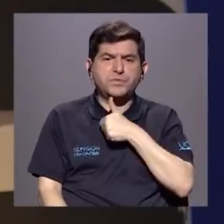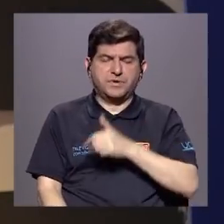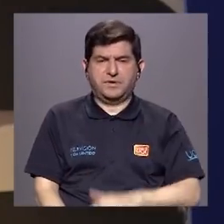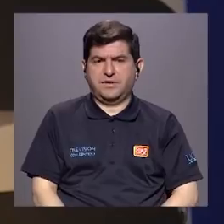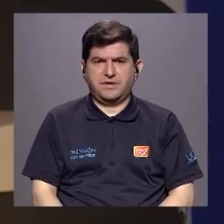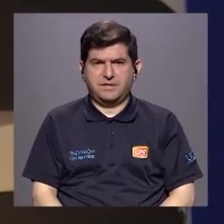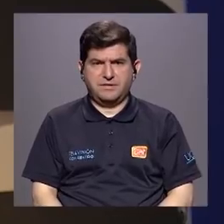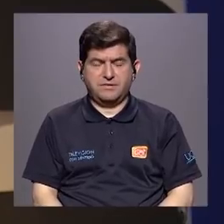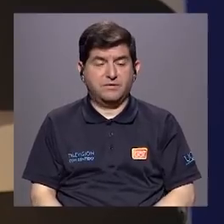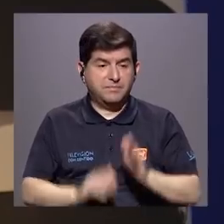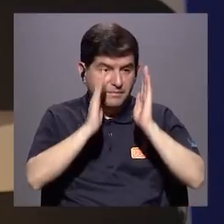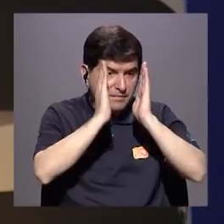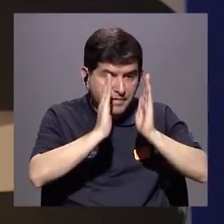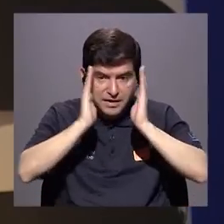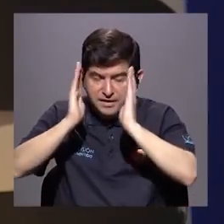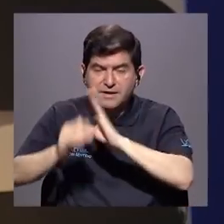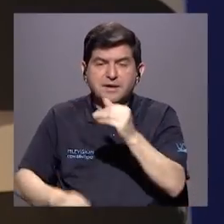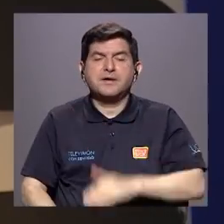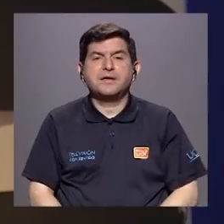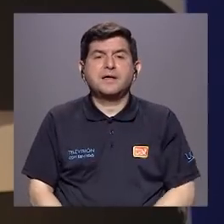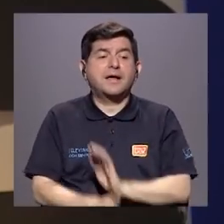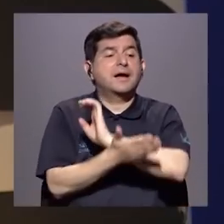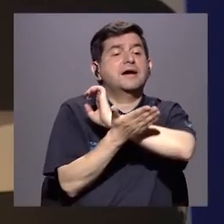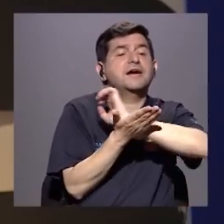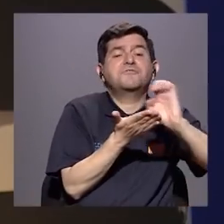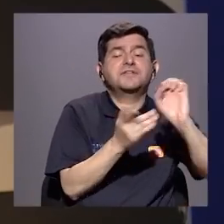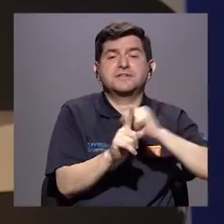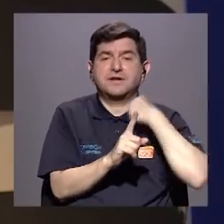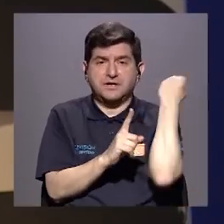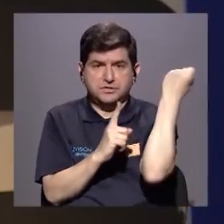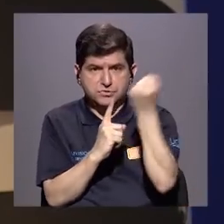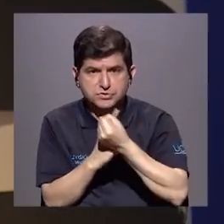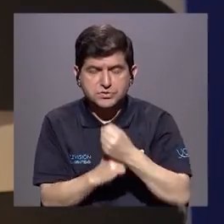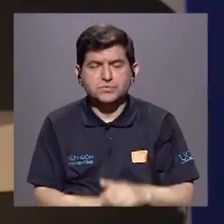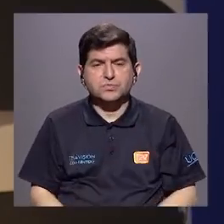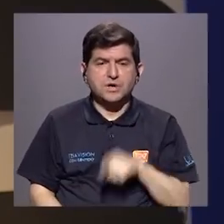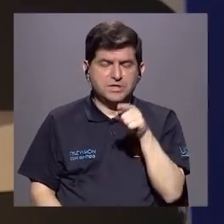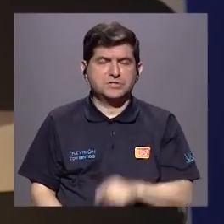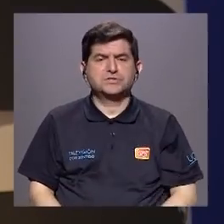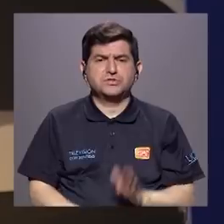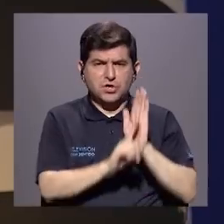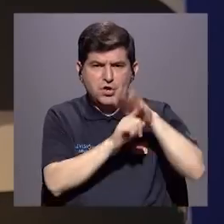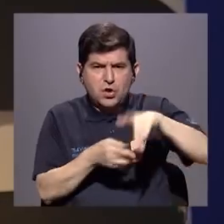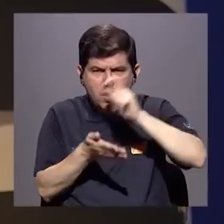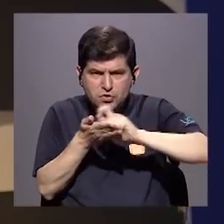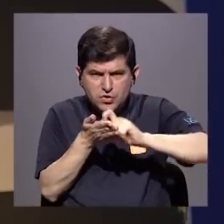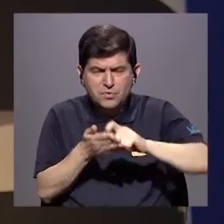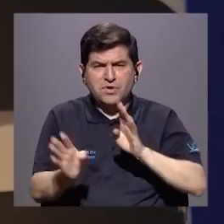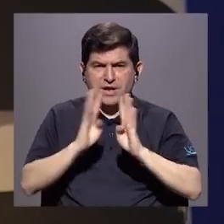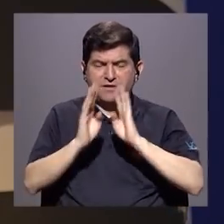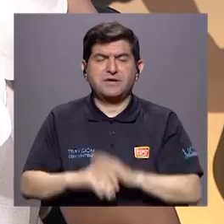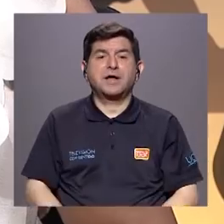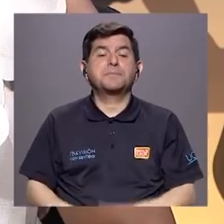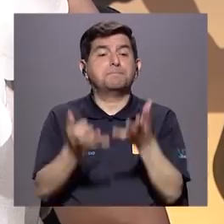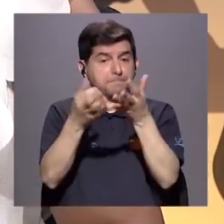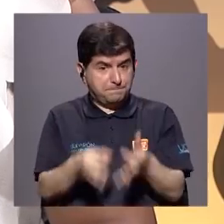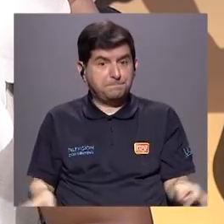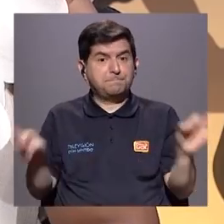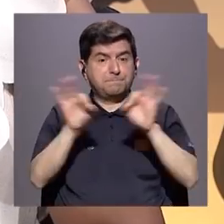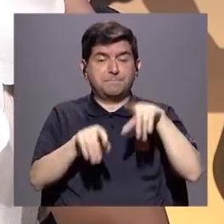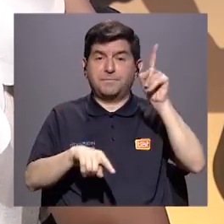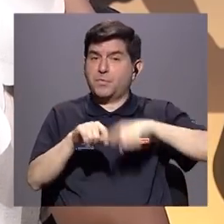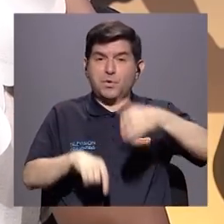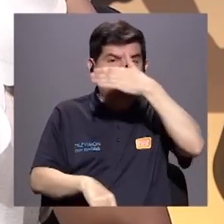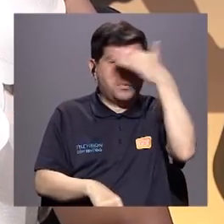privados en la atención y en la prevención de situaciones de bullying. ¿Podría hablarnos un poco acerca de esto? Sí, muy importante.